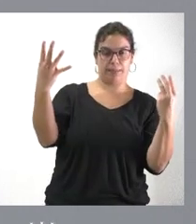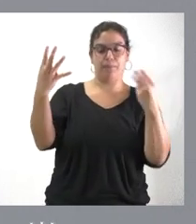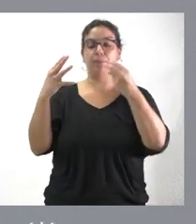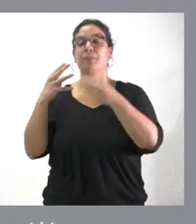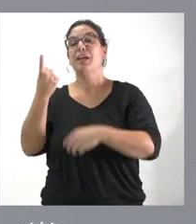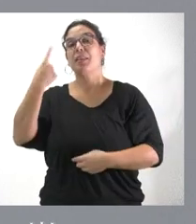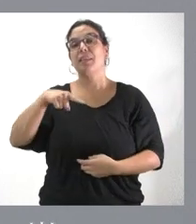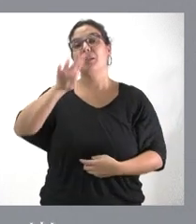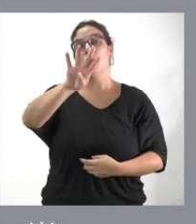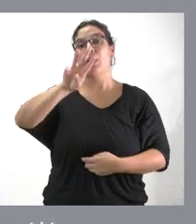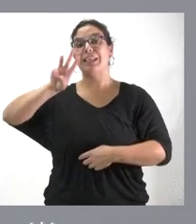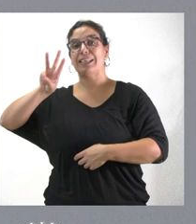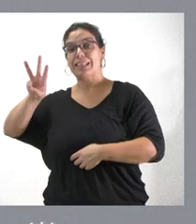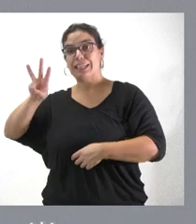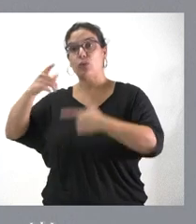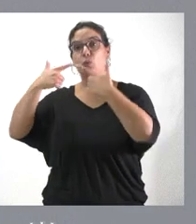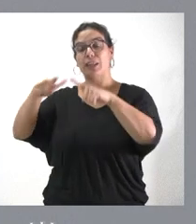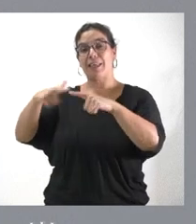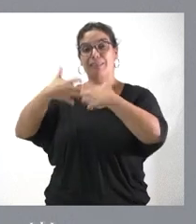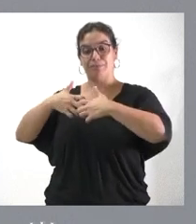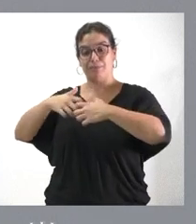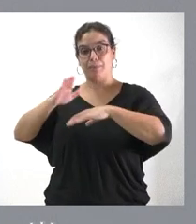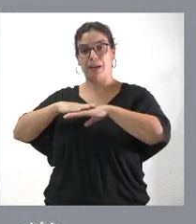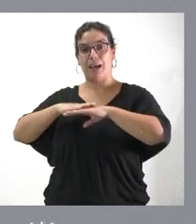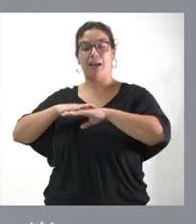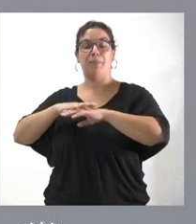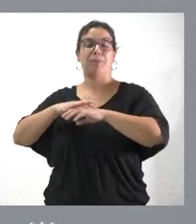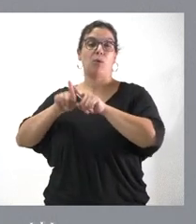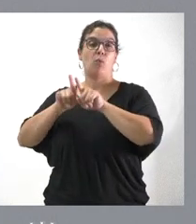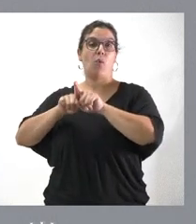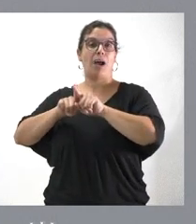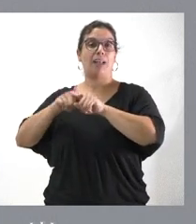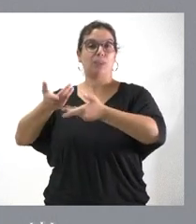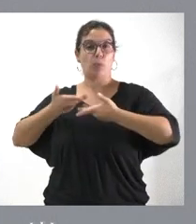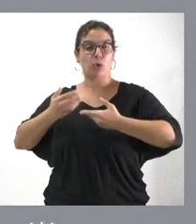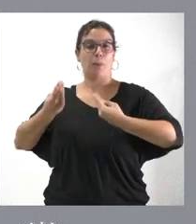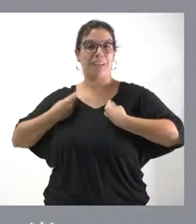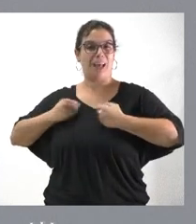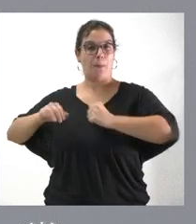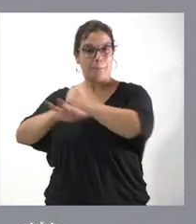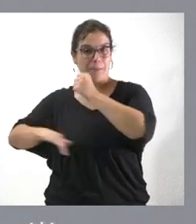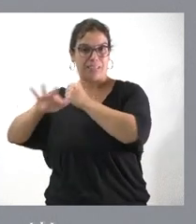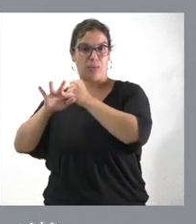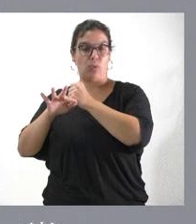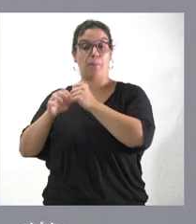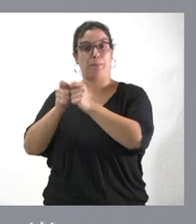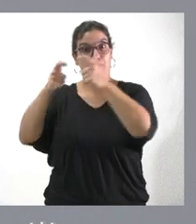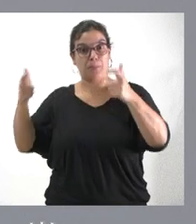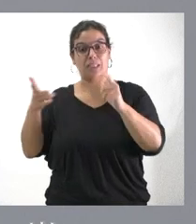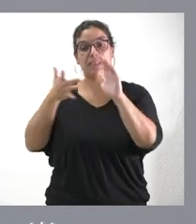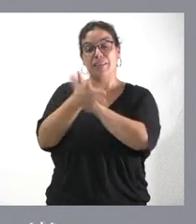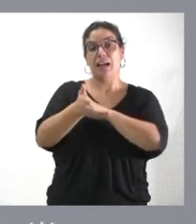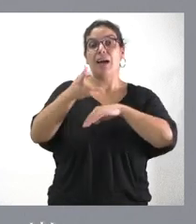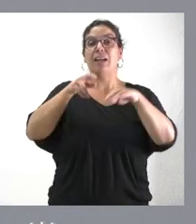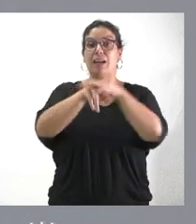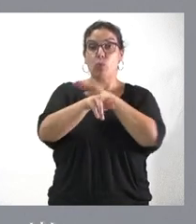143 unidades de soporte vital básico en vez de 117. Por tanto, se han ampliado las horas de servicio de los recursos,